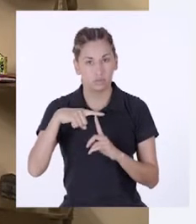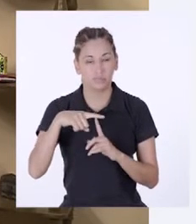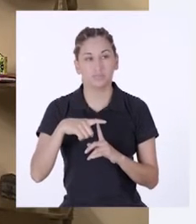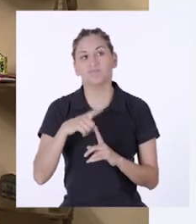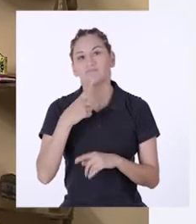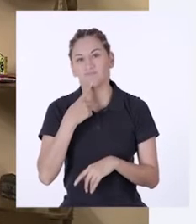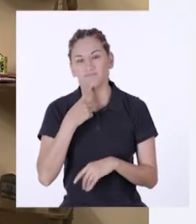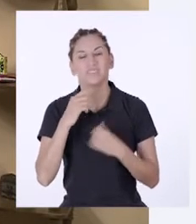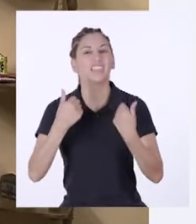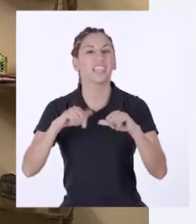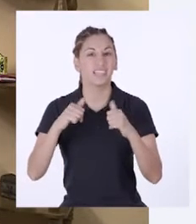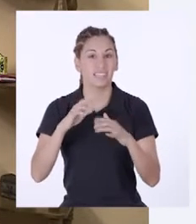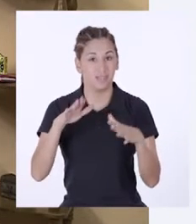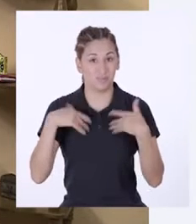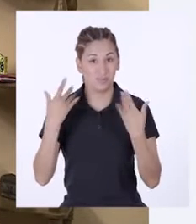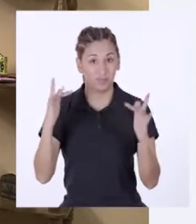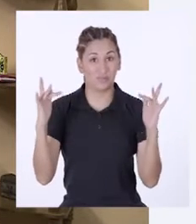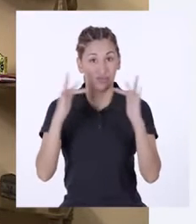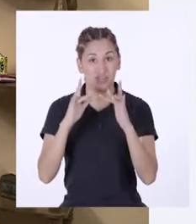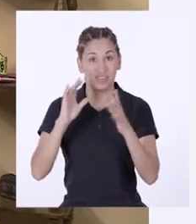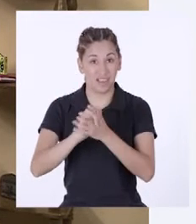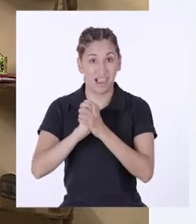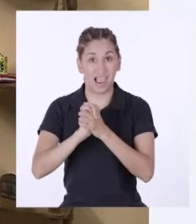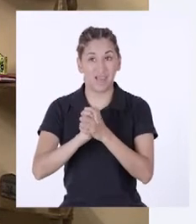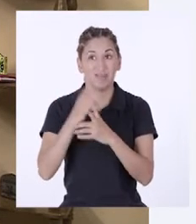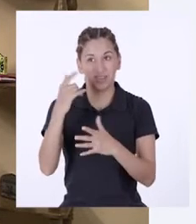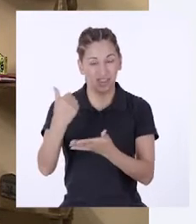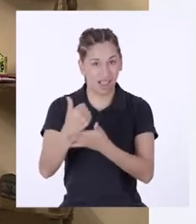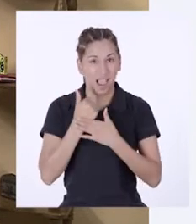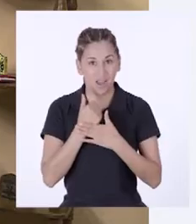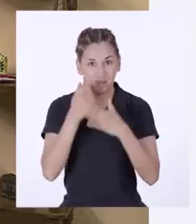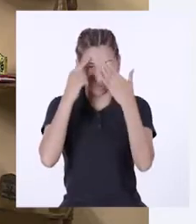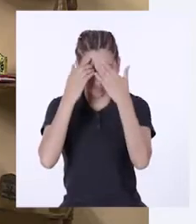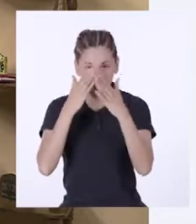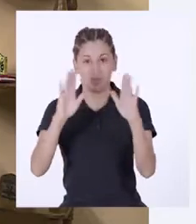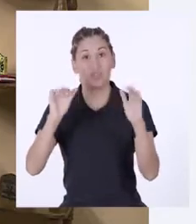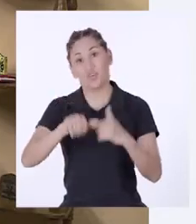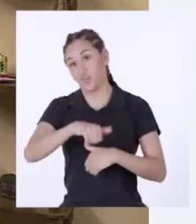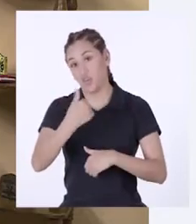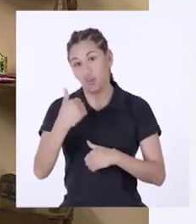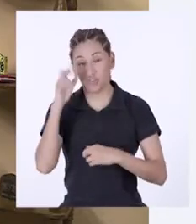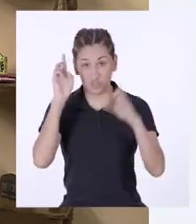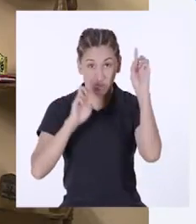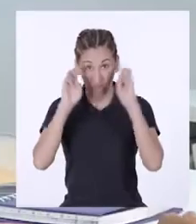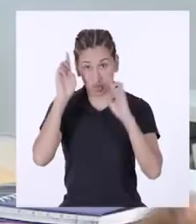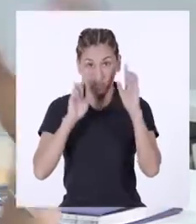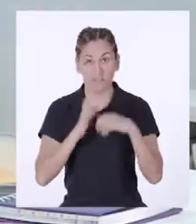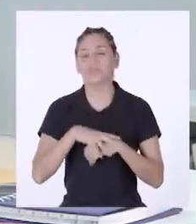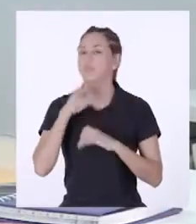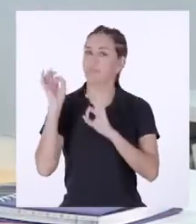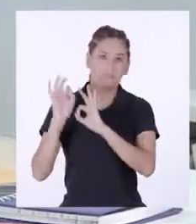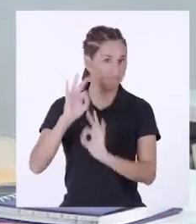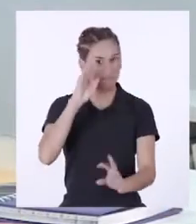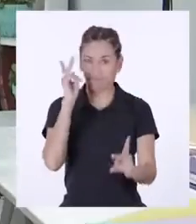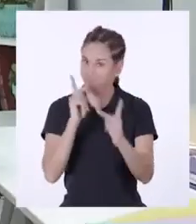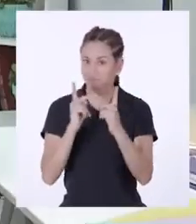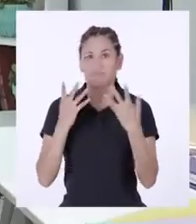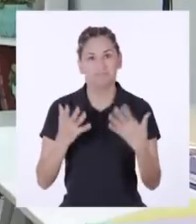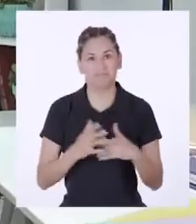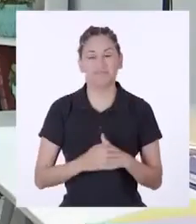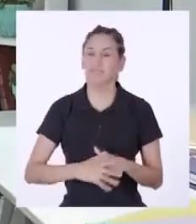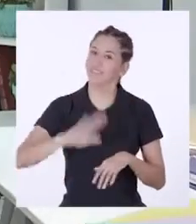¿Qué te parece si nos conectamos con un aliado para que nos ayude a despejar otras dudas? ¡Genial!